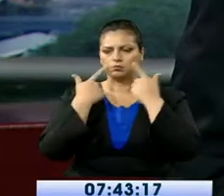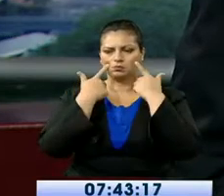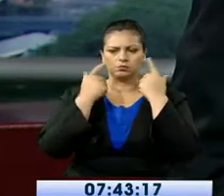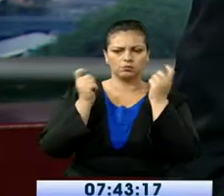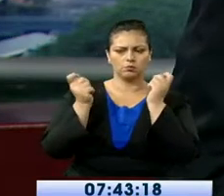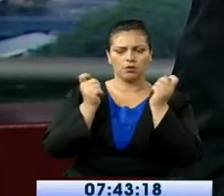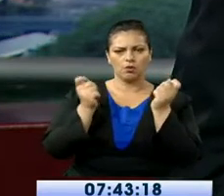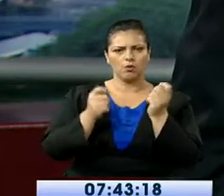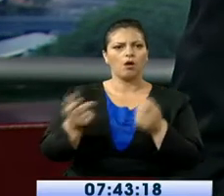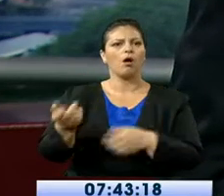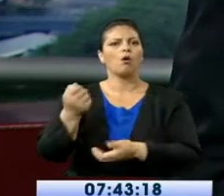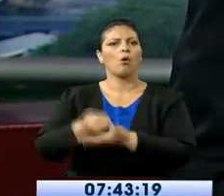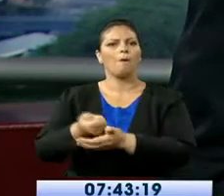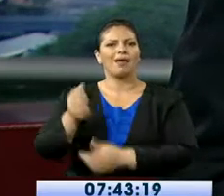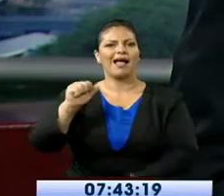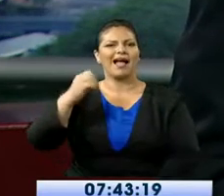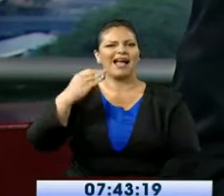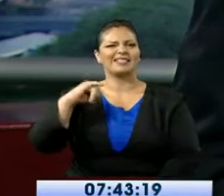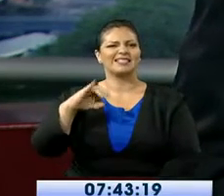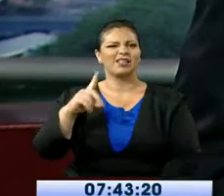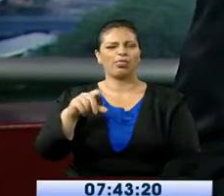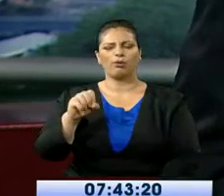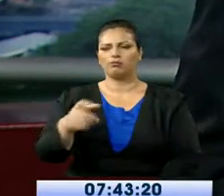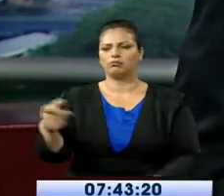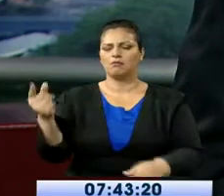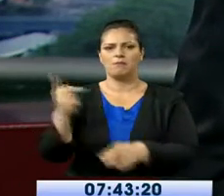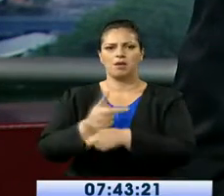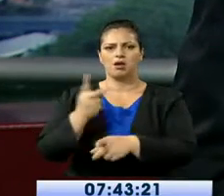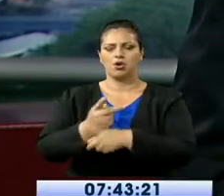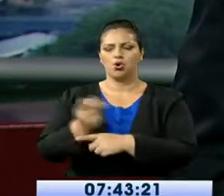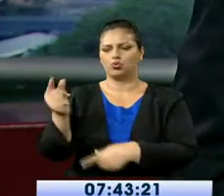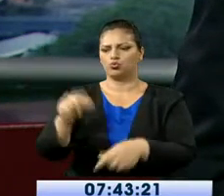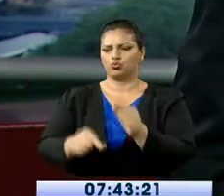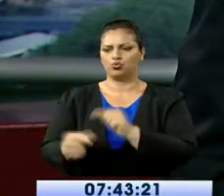a mujeres presuntamente con ácido sulfúrico.